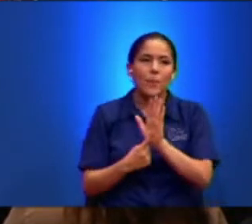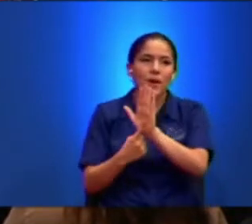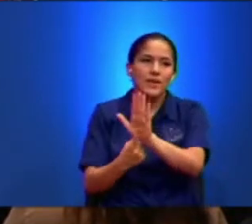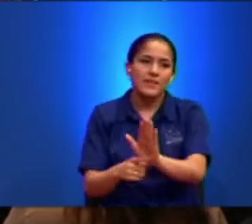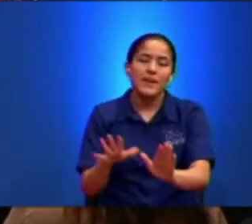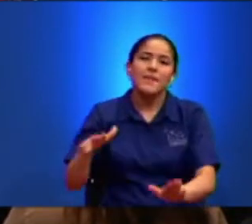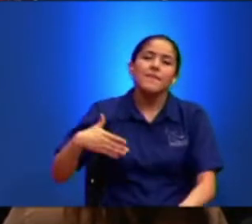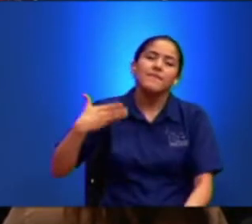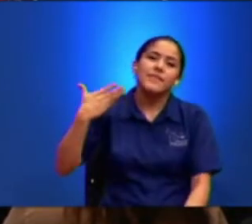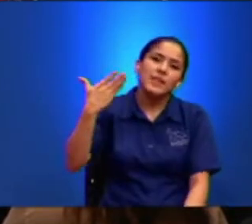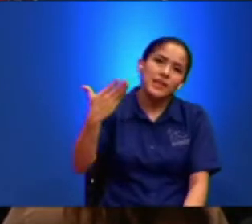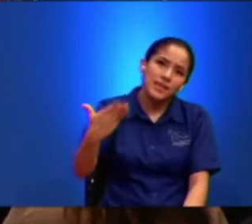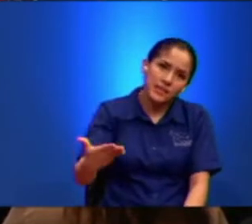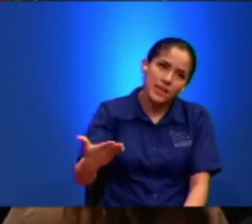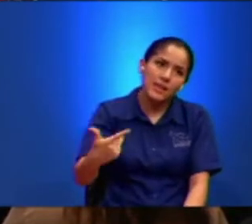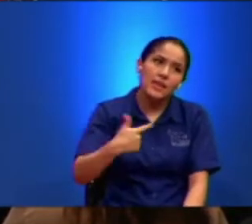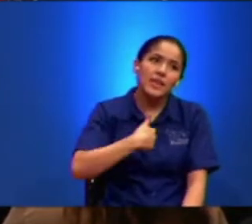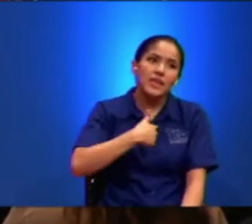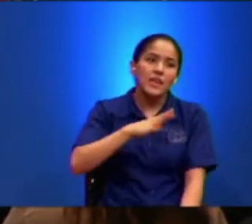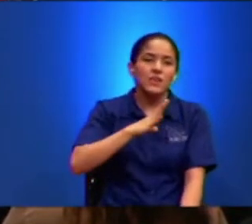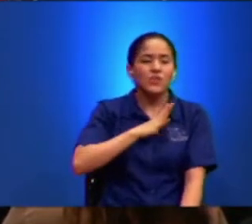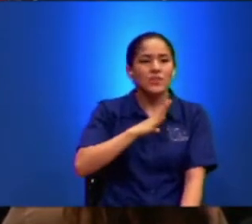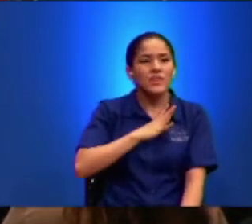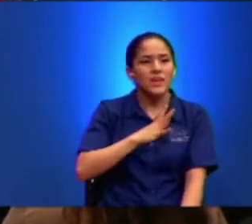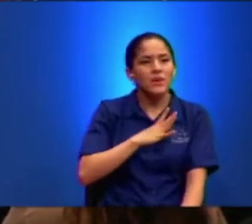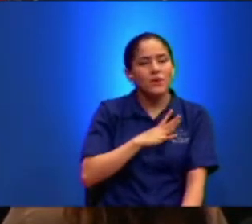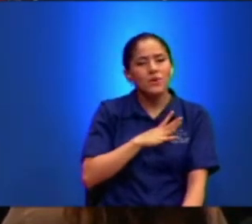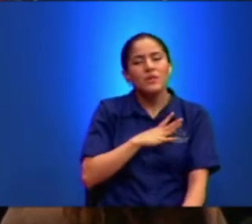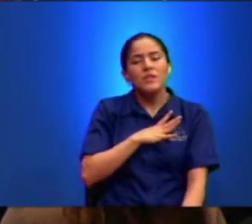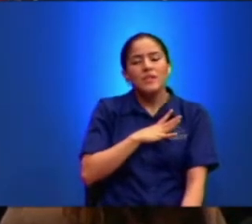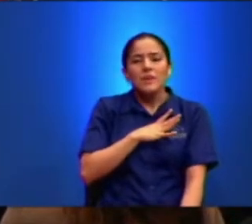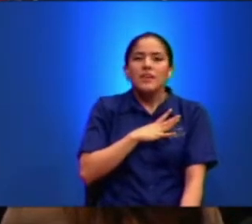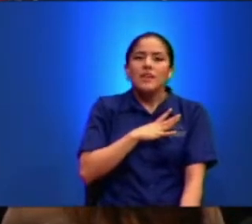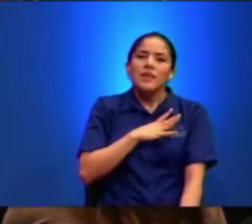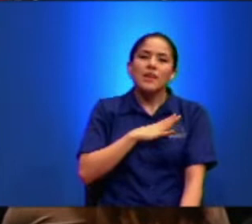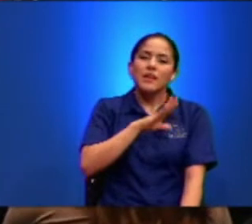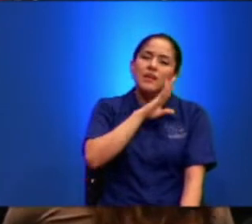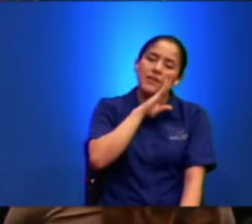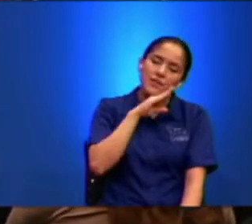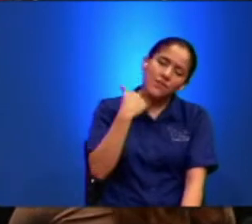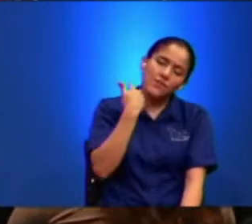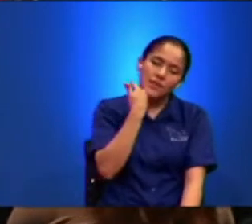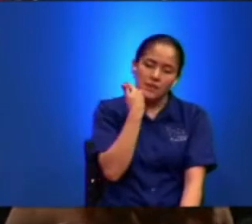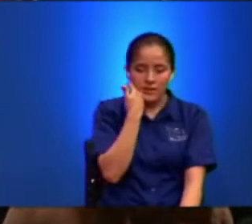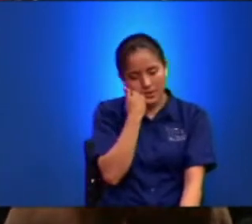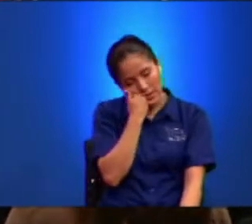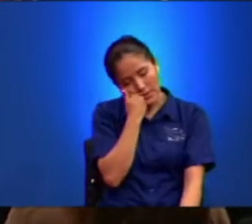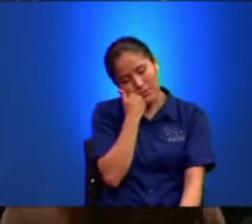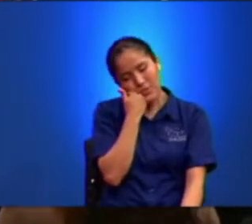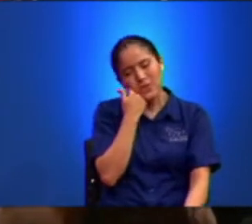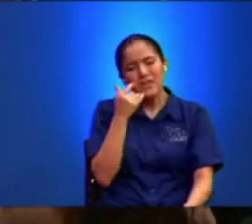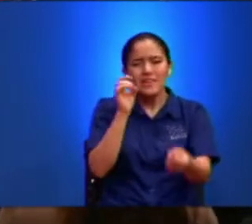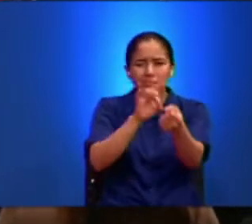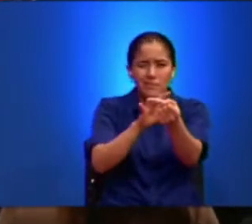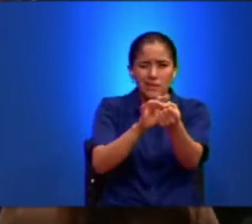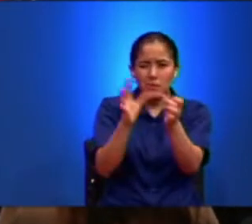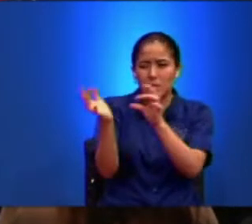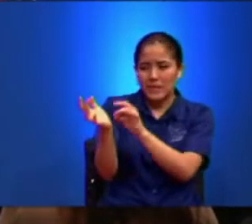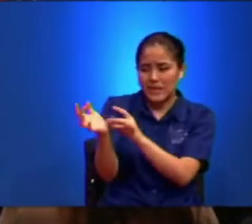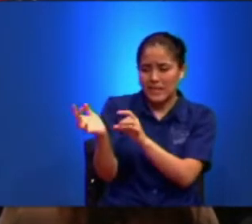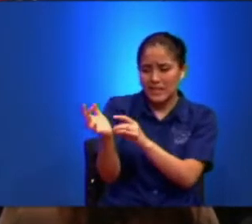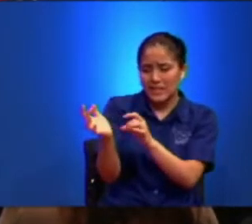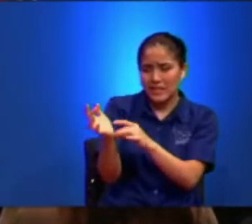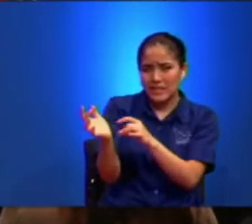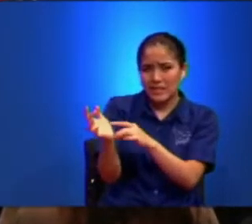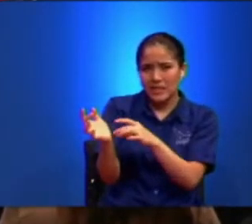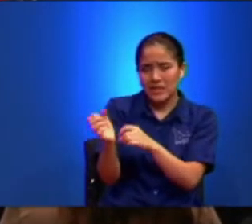Fíjese Que Yo Tengo Achaques Me Dio La Riuma El COVID Dos